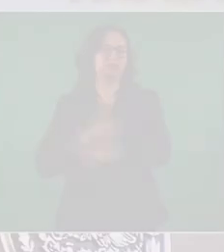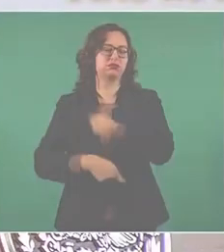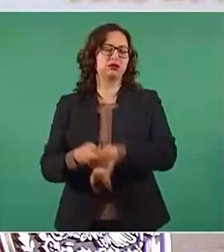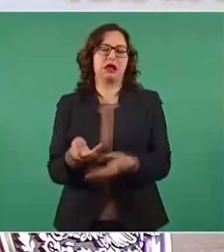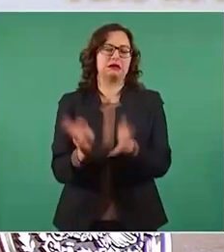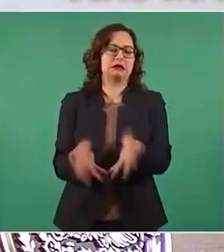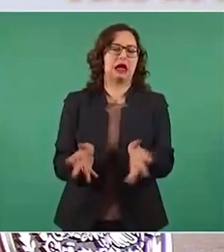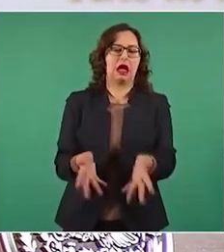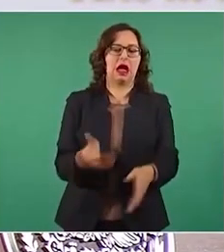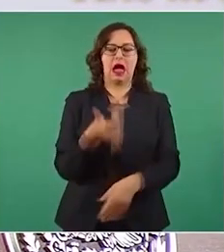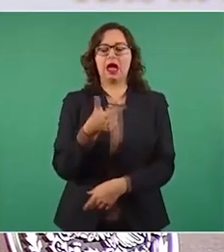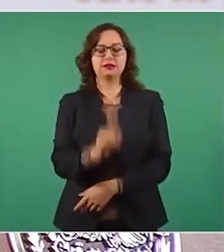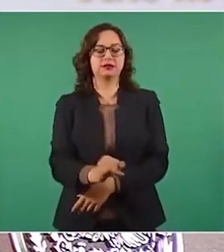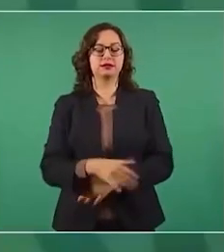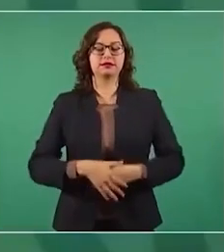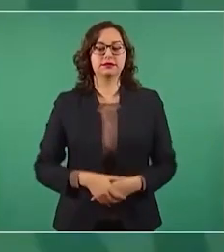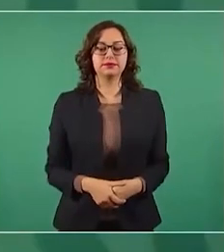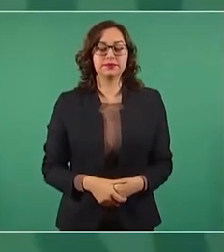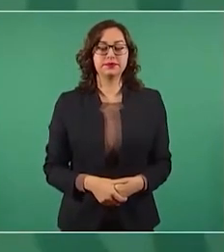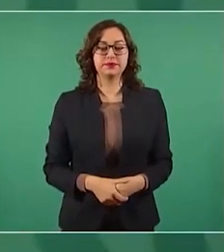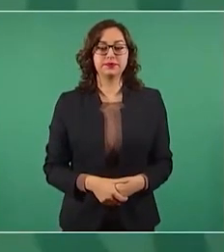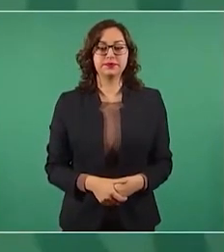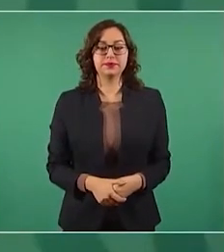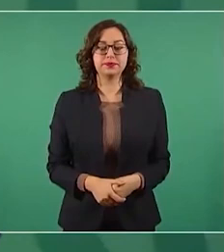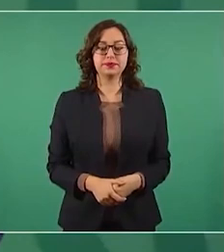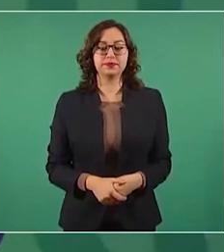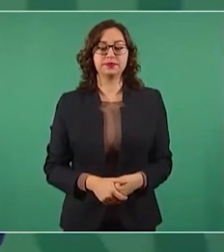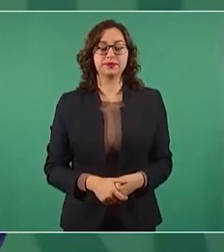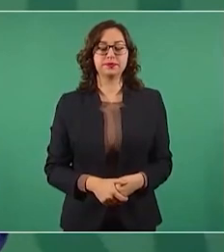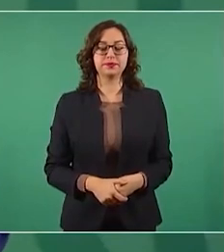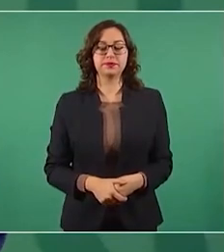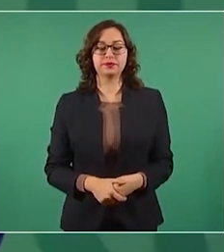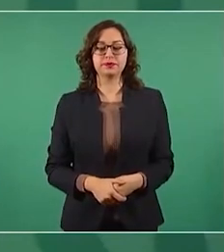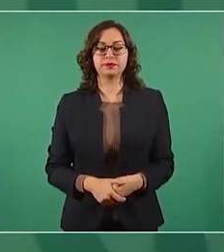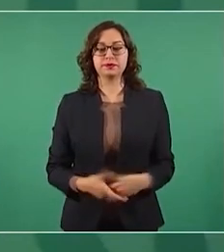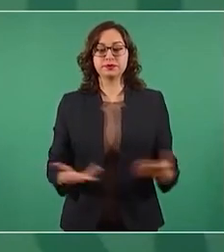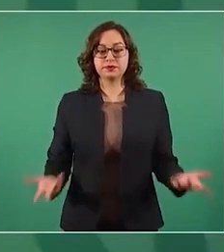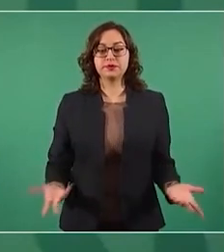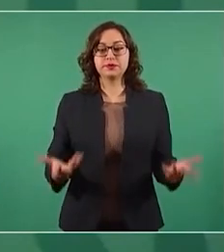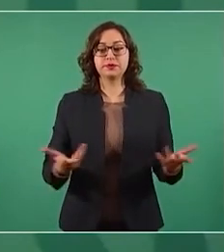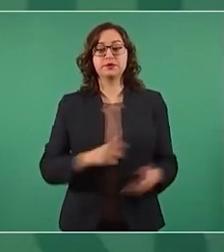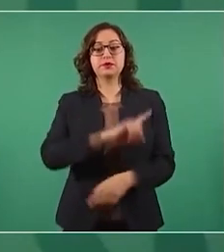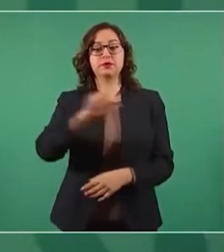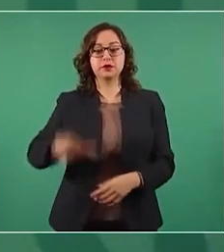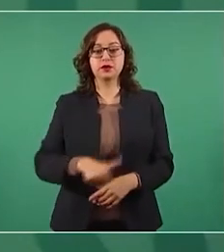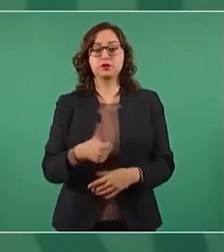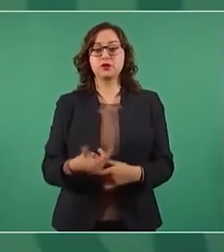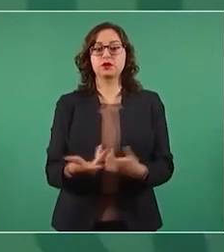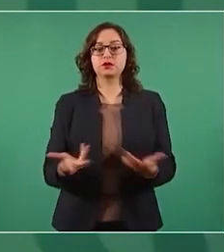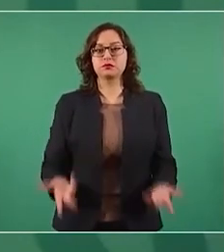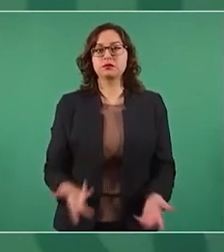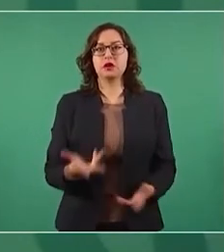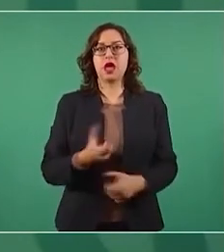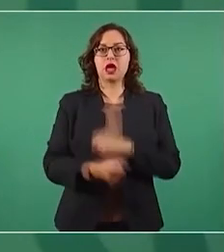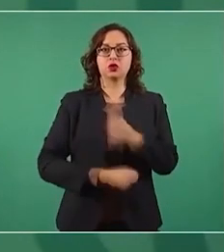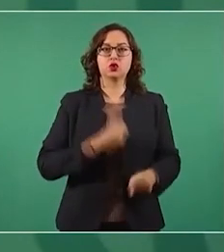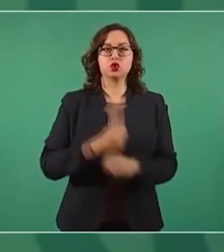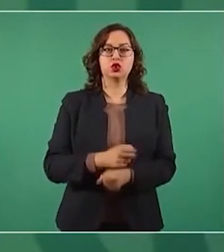Esto empieza a cambiar la historia reciente, en el 88,